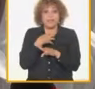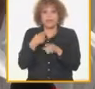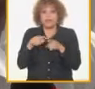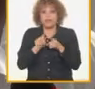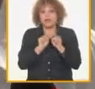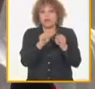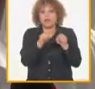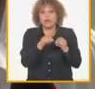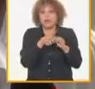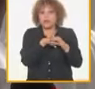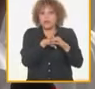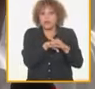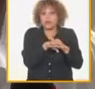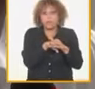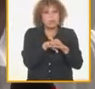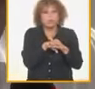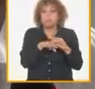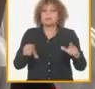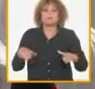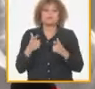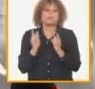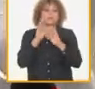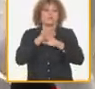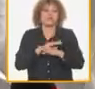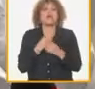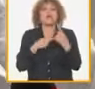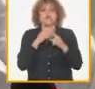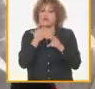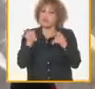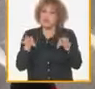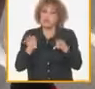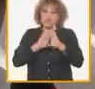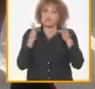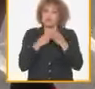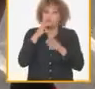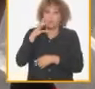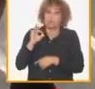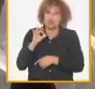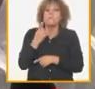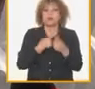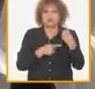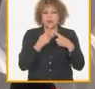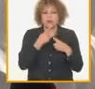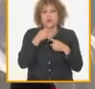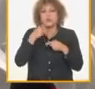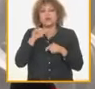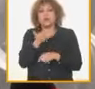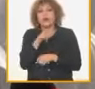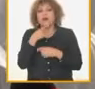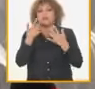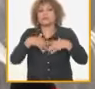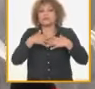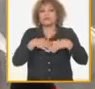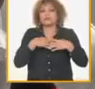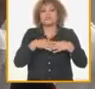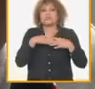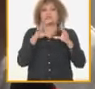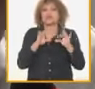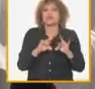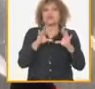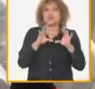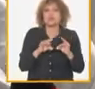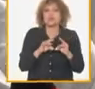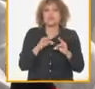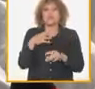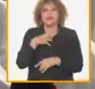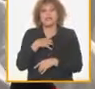en algunos casos pero excepcionales pero pasa como estamos en la producción de yogulo y que tenemos el frijol de soya y no somos capaces de darle